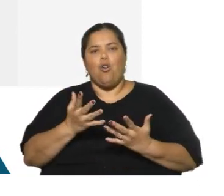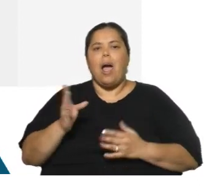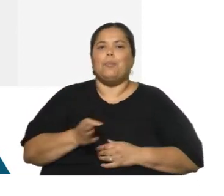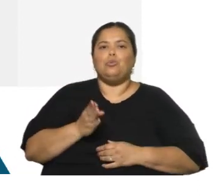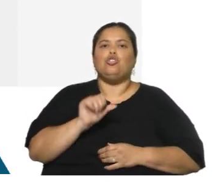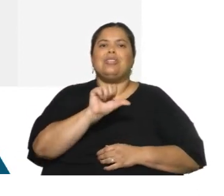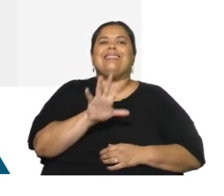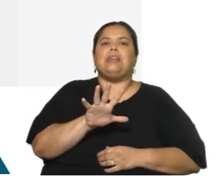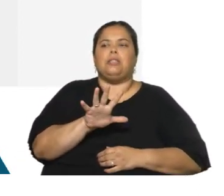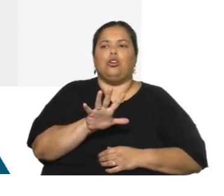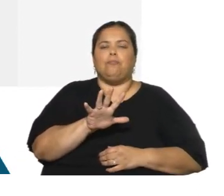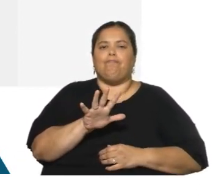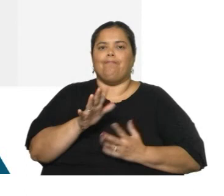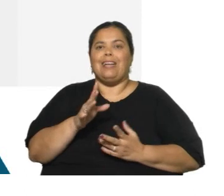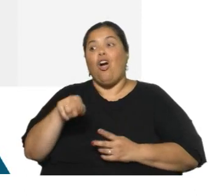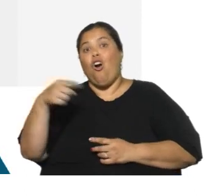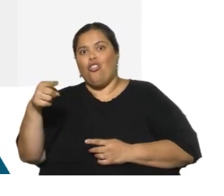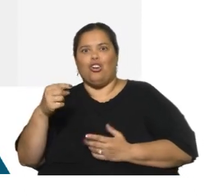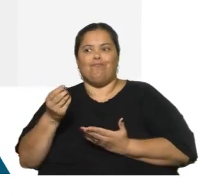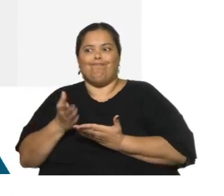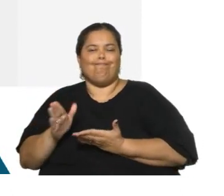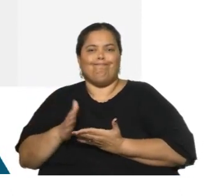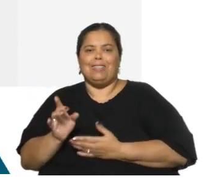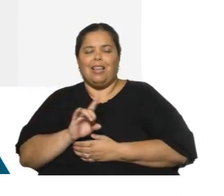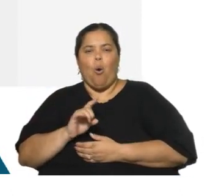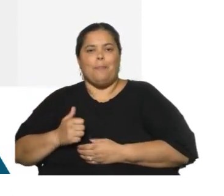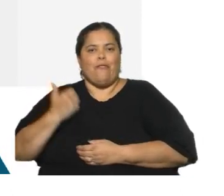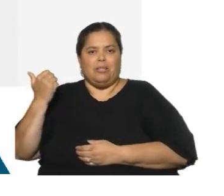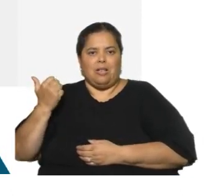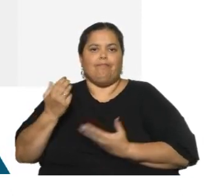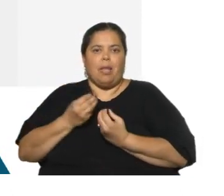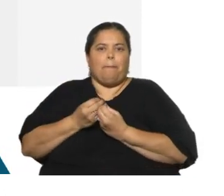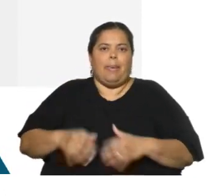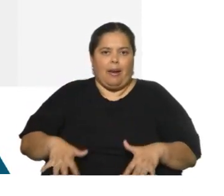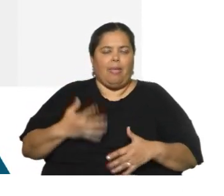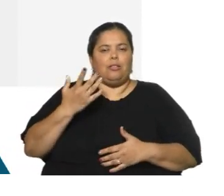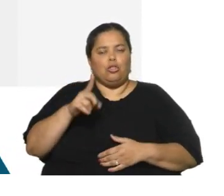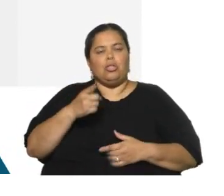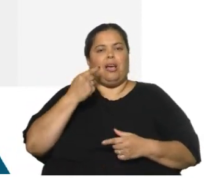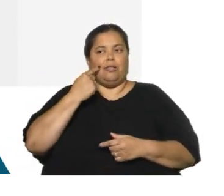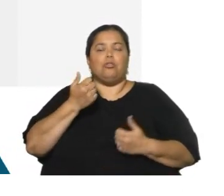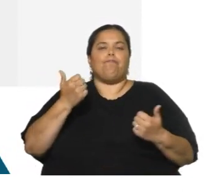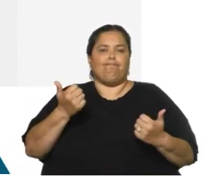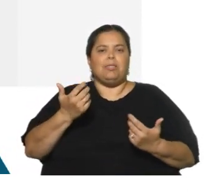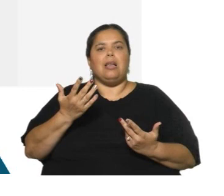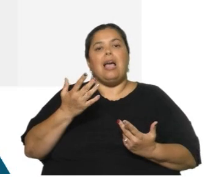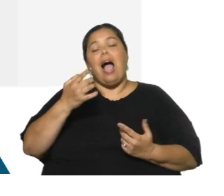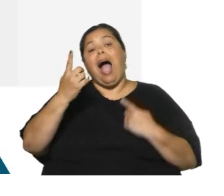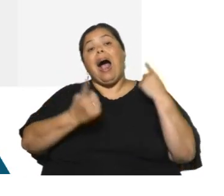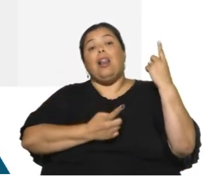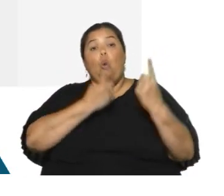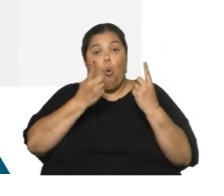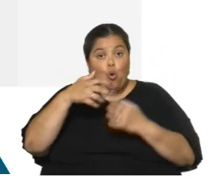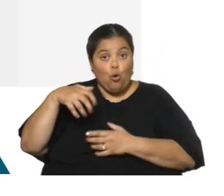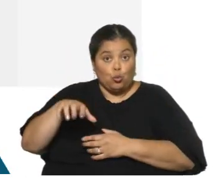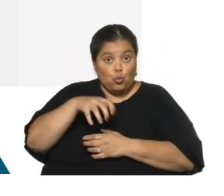relativos, hemos tenido picos en el orden 70 y un poquitito más, que eso sería una buena cosa. Bueno, está en 65 y en algunos rubros